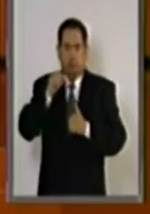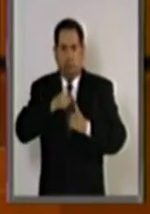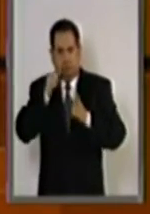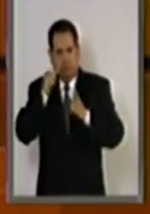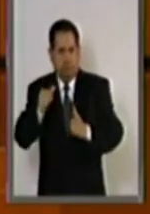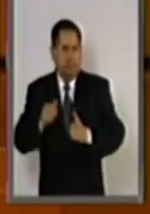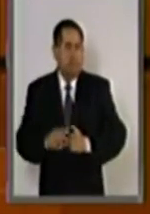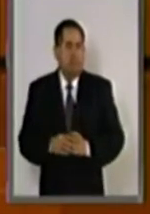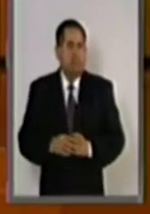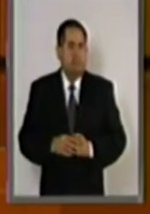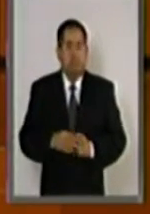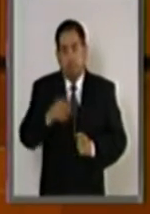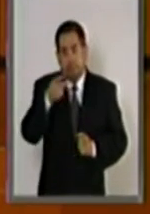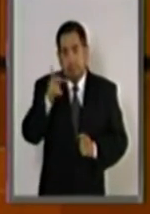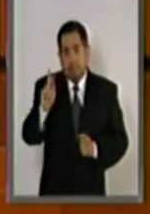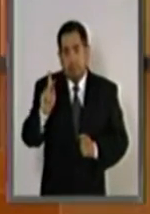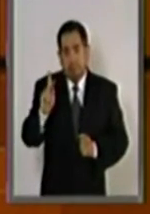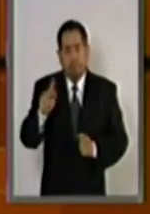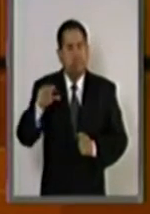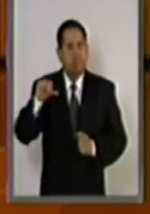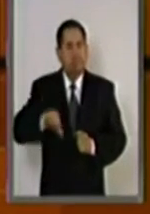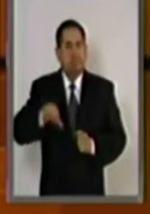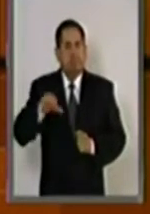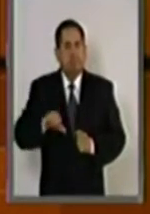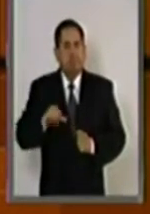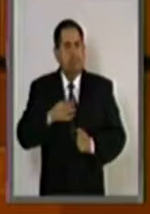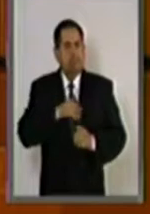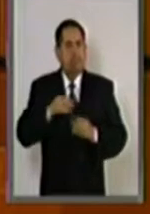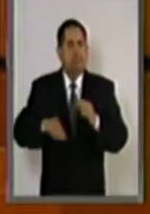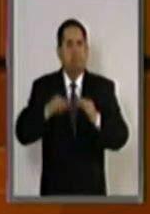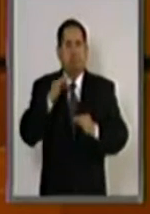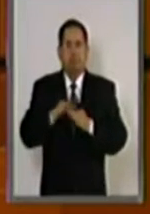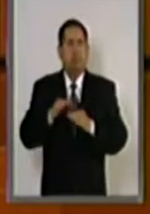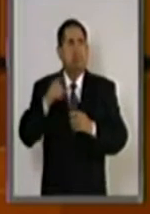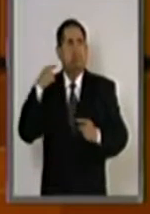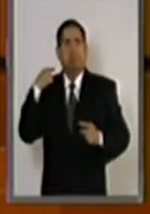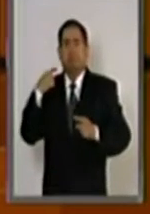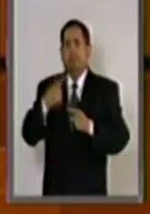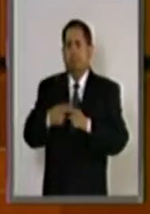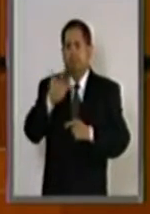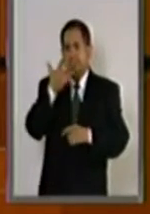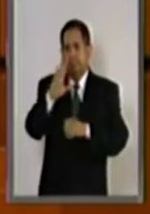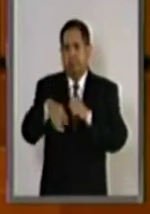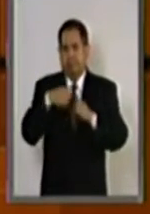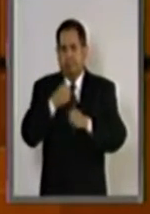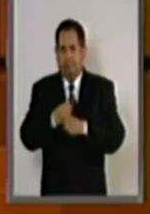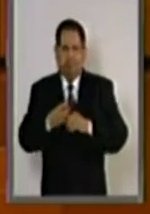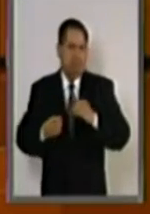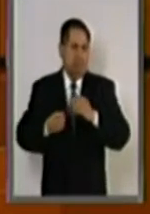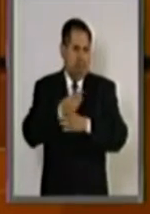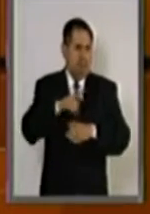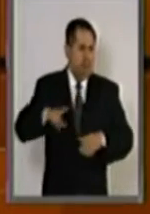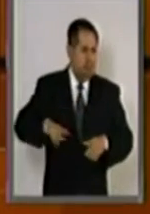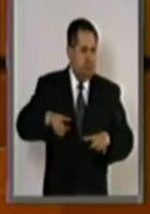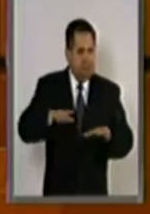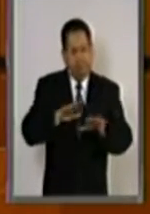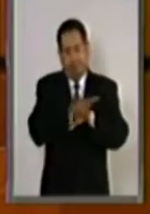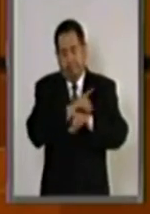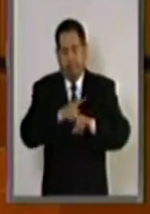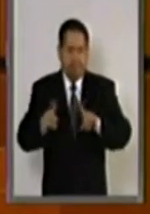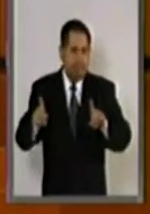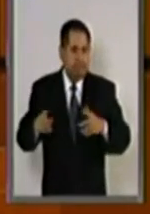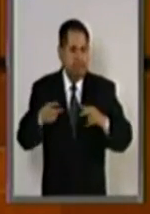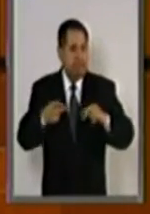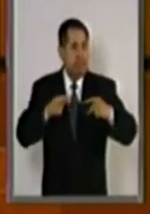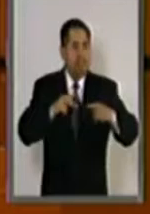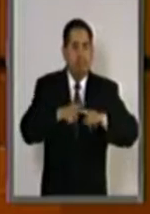Sin embargo, hoy en día al cumplirse ya más de una década de aquella alternancia en la presidencia del país y